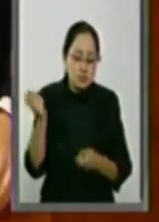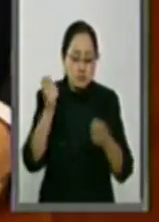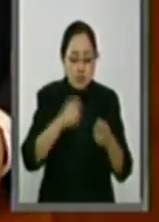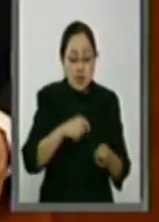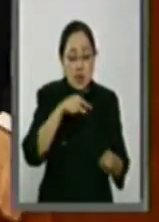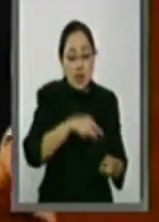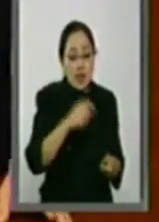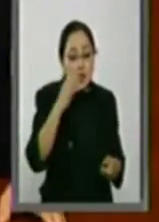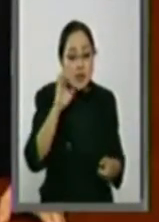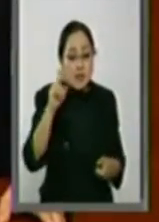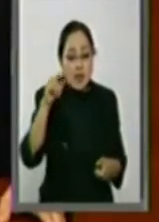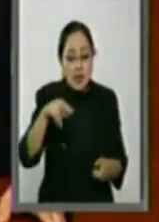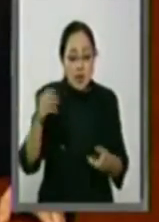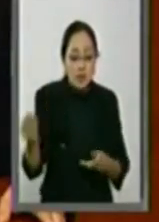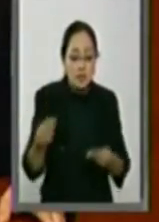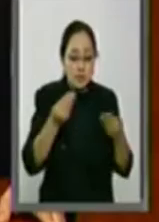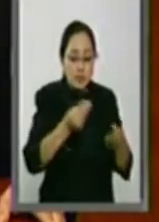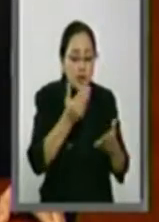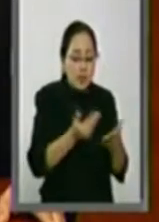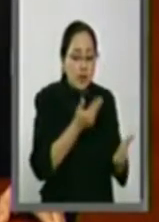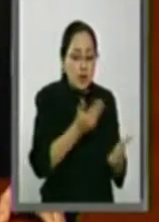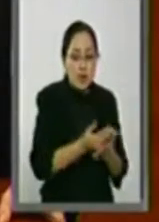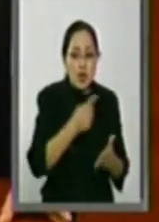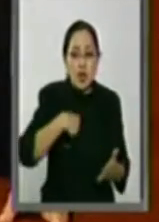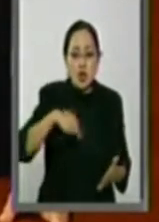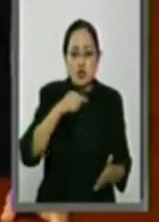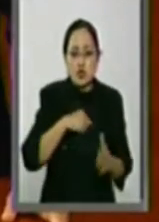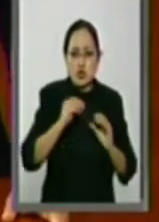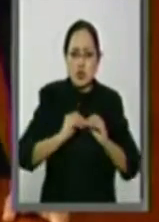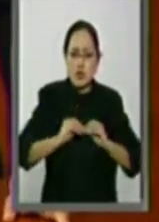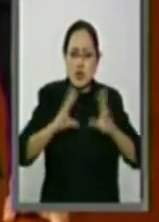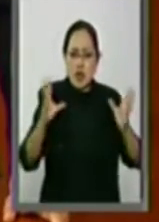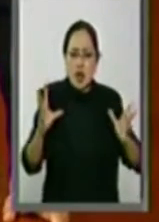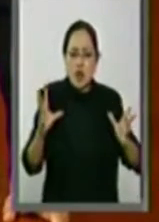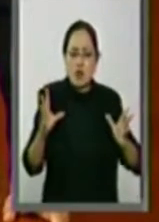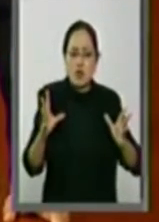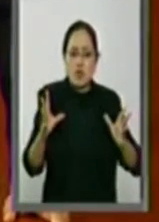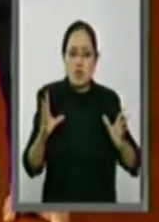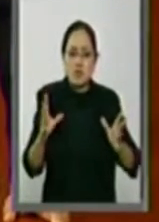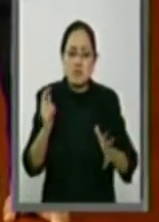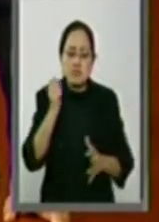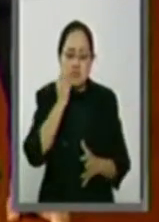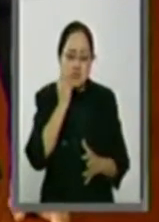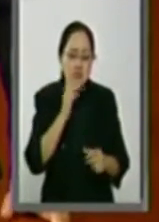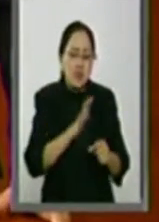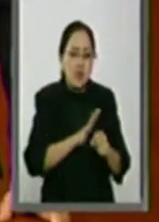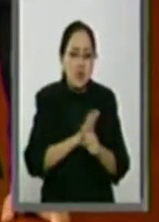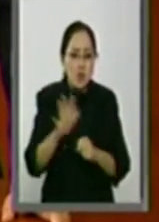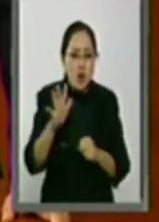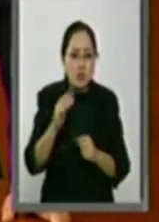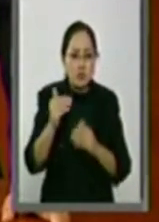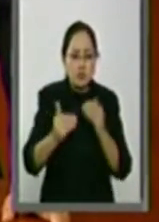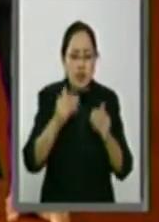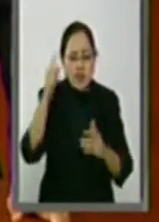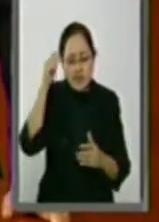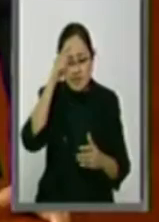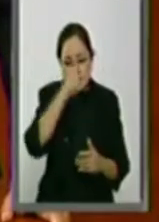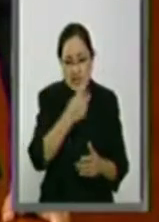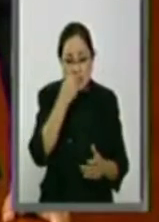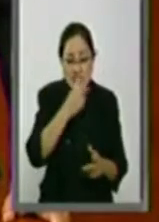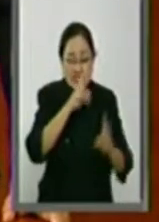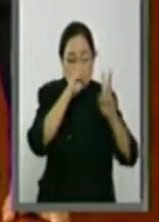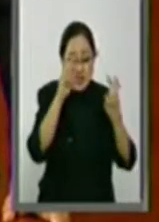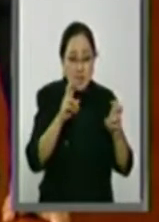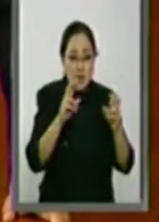Nieto, y que a nosotros nos queda muy claro que independientemente de la complejidad de los problemas